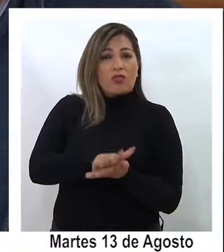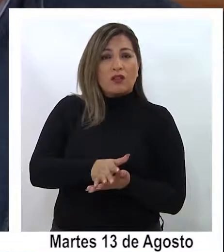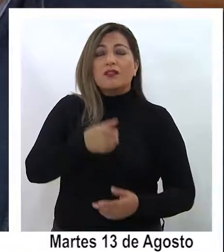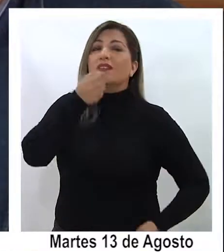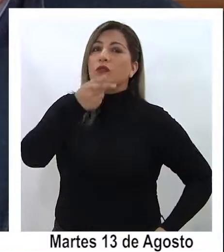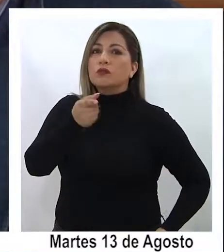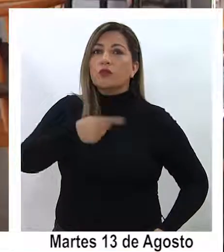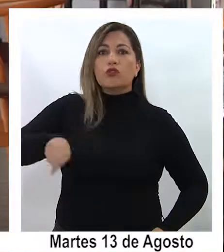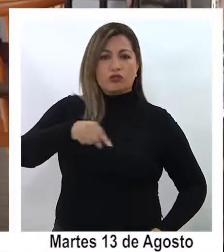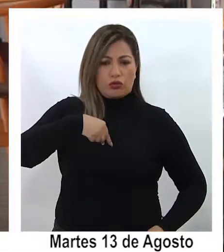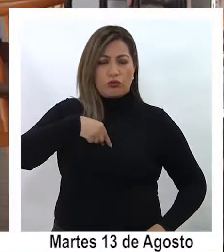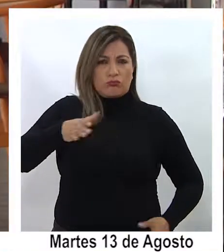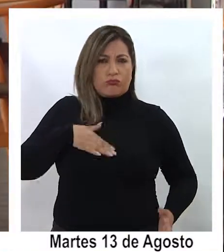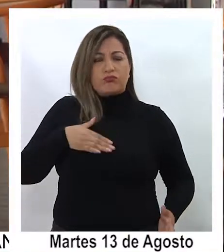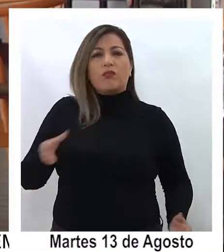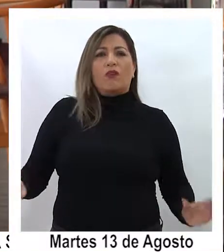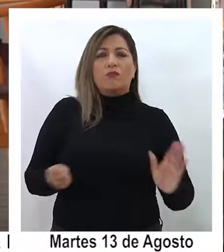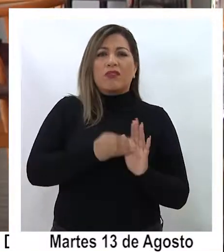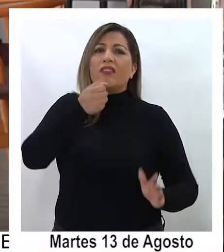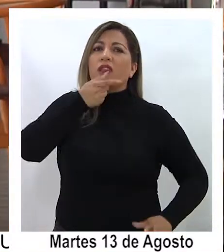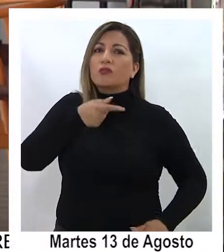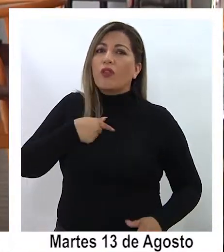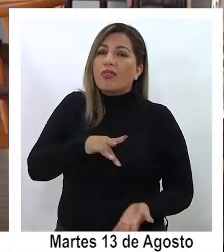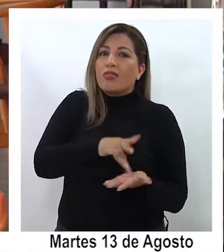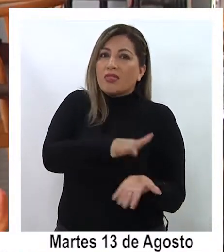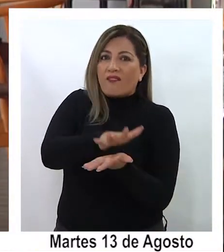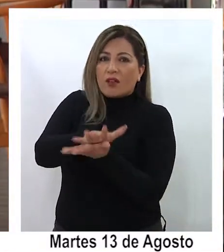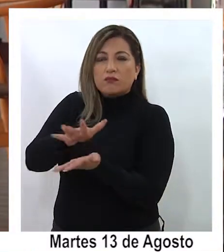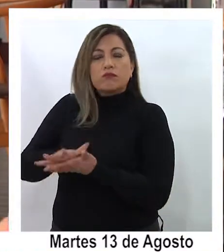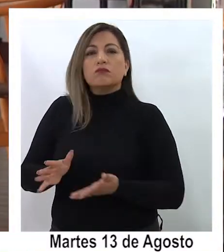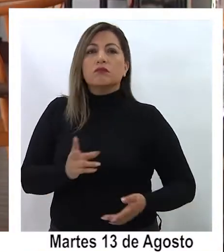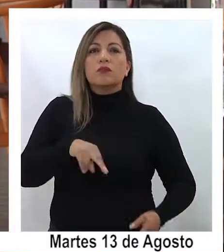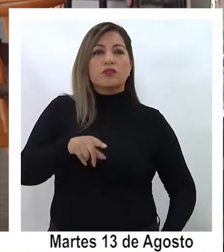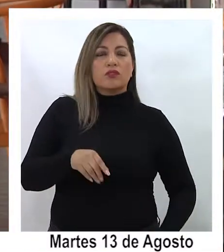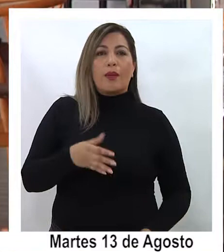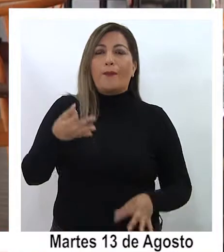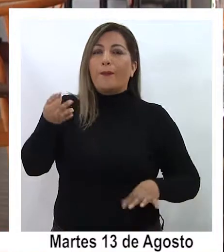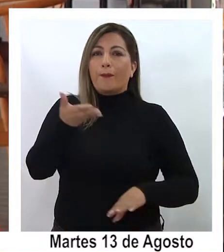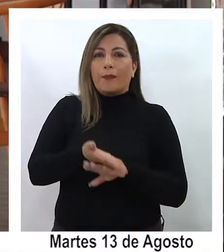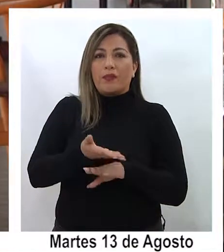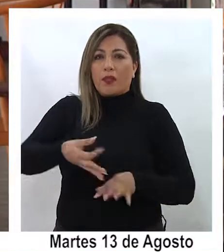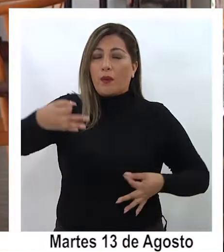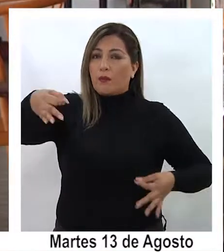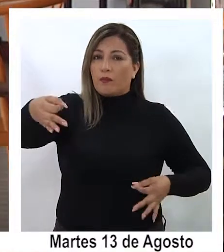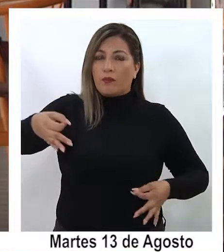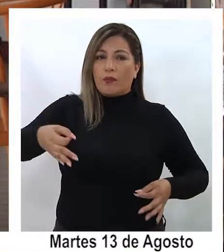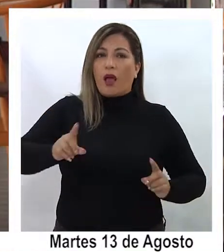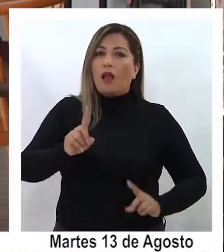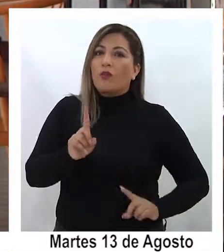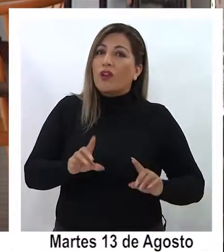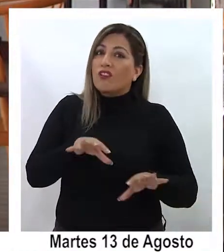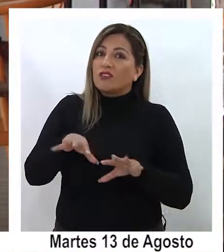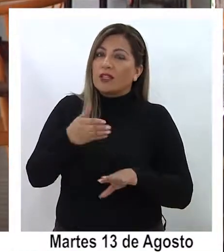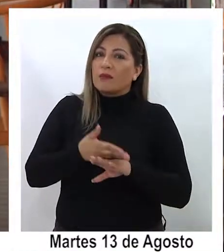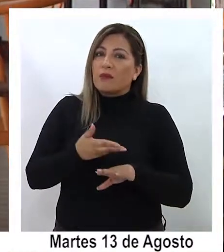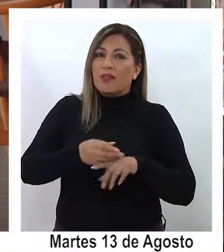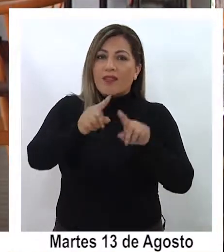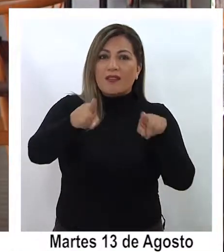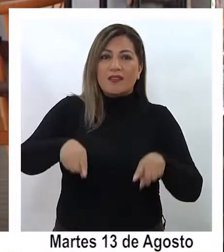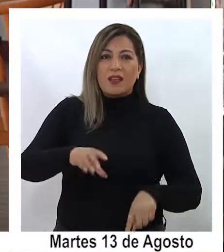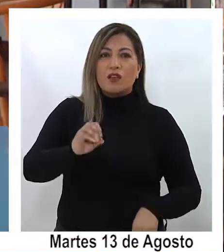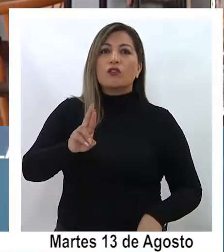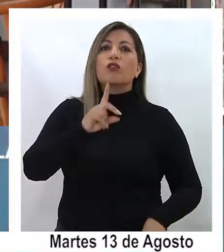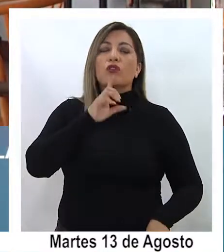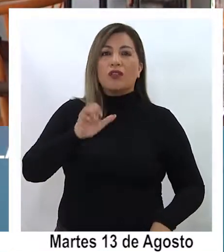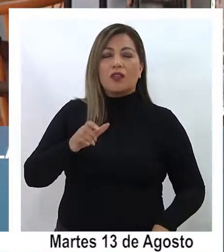pasa, nosotros somos parte de las querellas pendientes nosotros lo que tenemos ahí son las solicitudes respecto de algunos recursos que hoy día están en la Corte Suprema